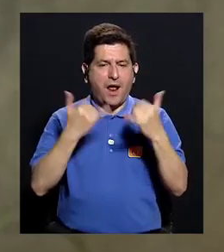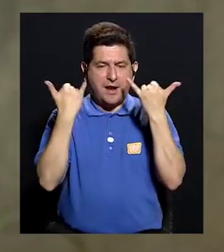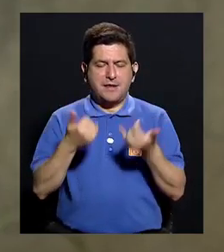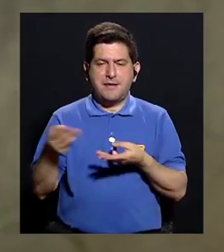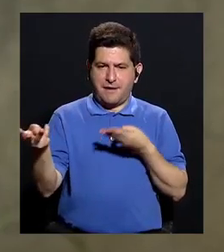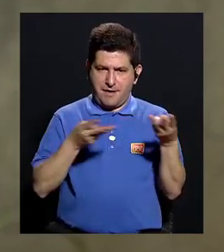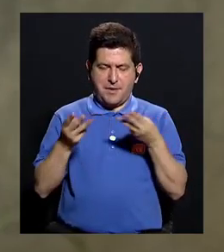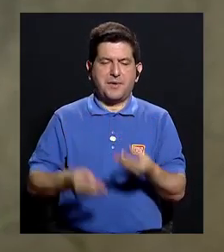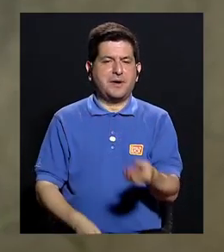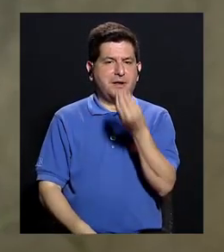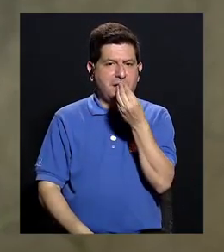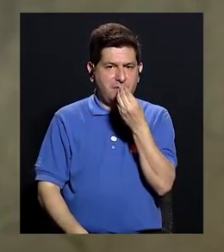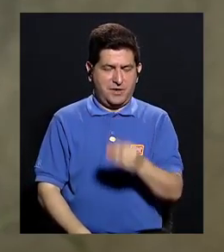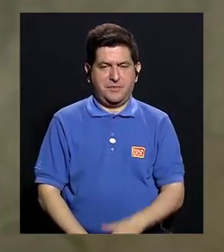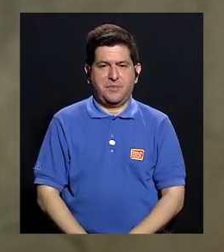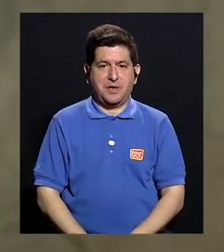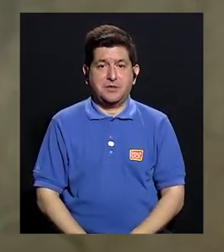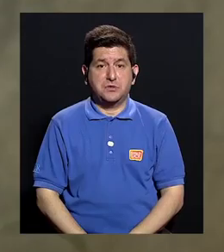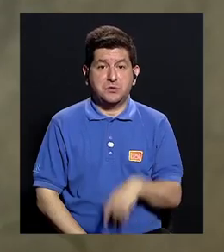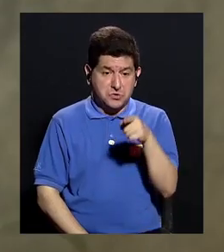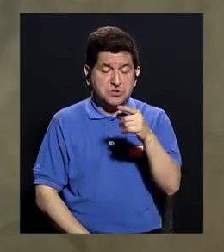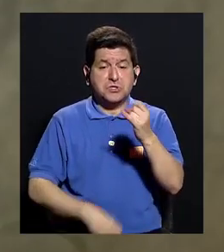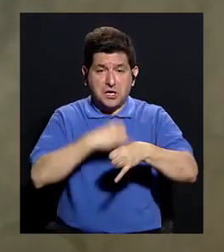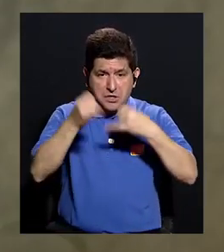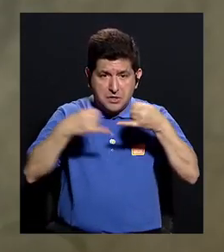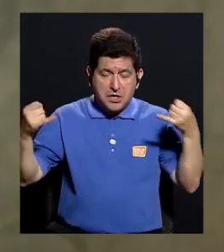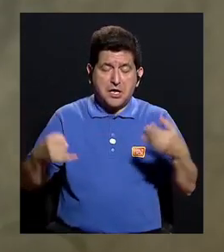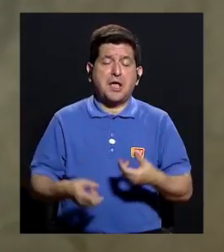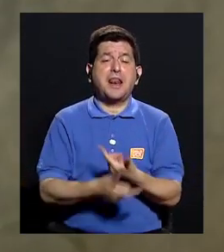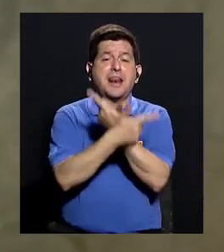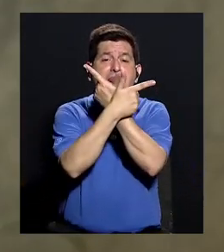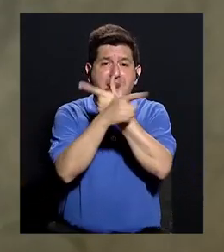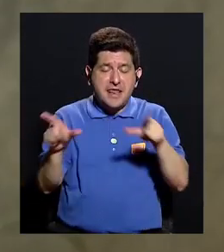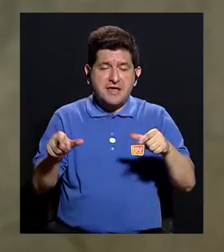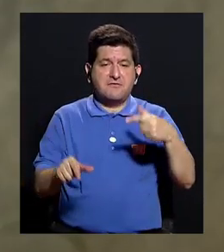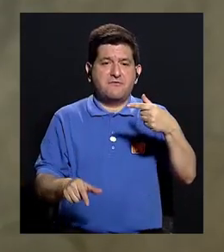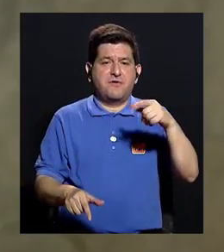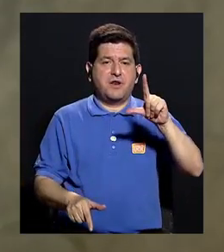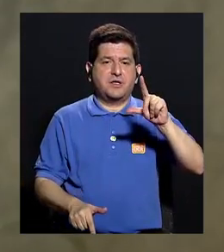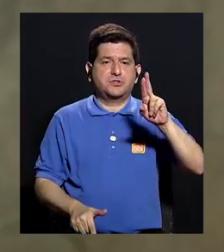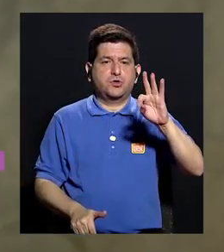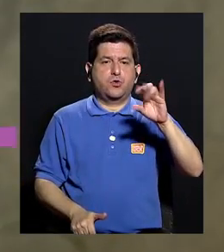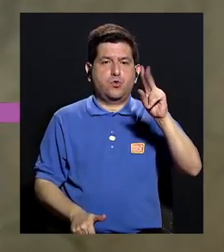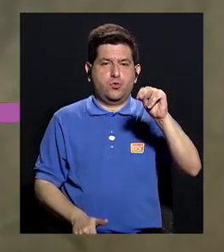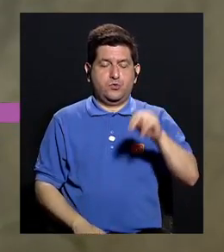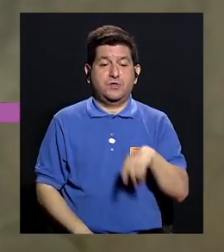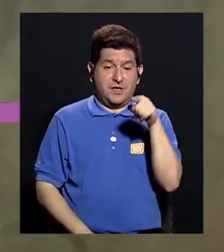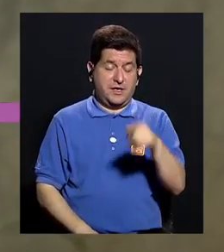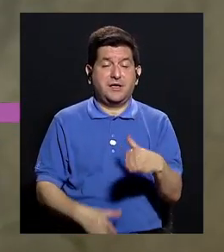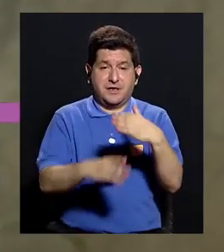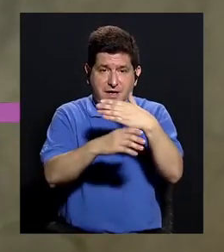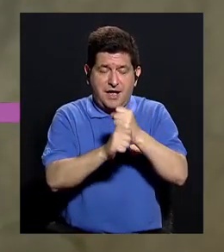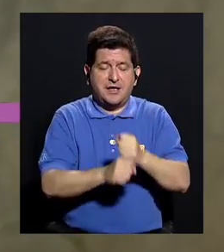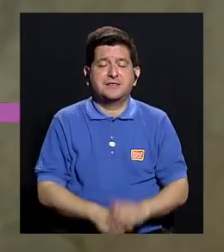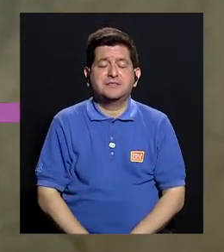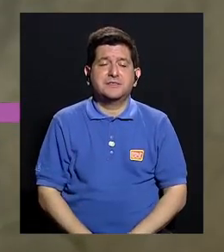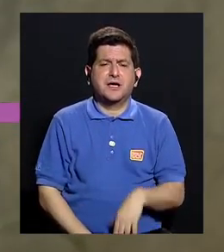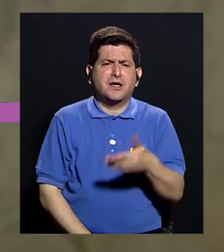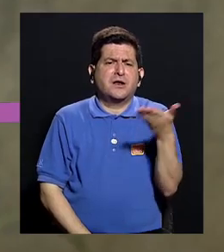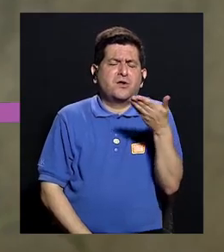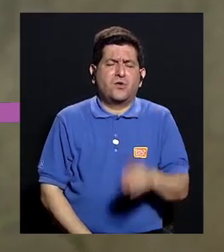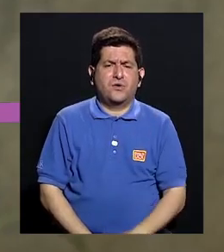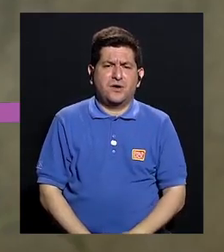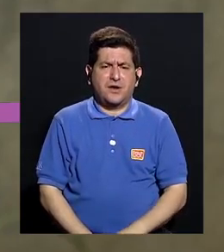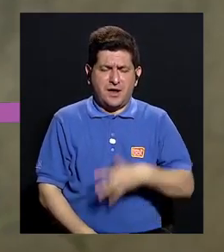Ya en el mercado existen alimentos, por ejemplo, con pastas que son libres de gluten, ¿verdad? Que están hechos a base, por ejemplo, de harinas de arroz que igualmente son